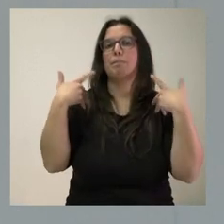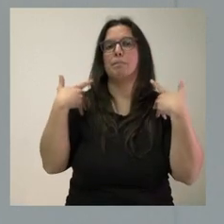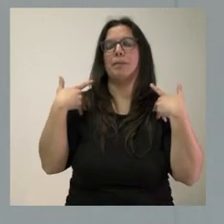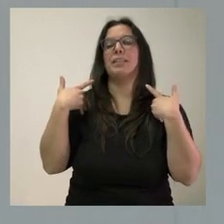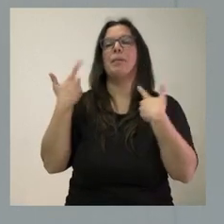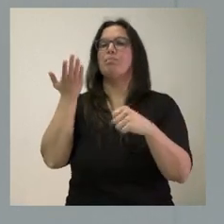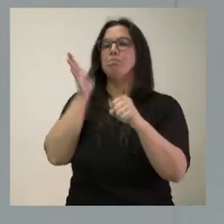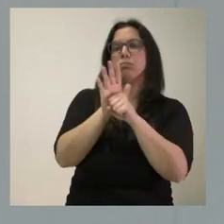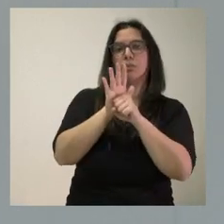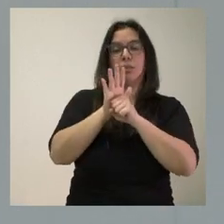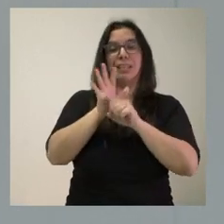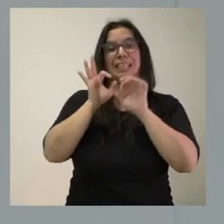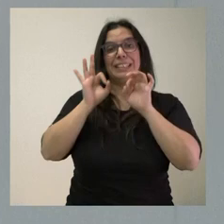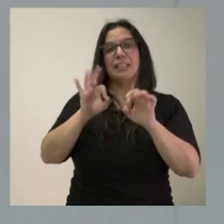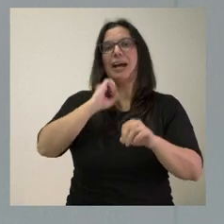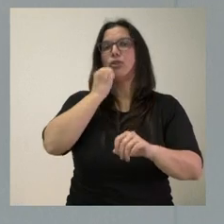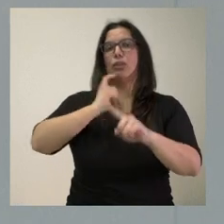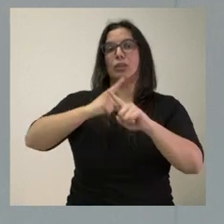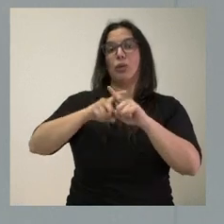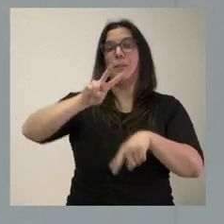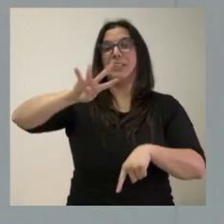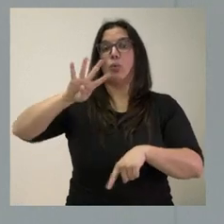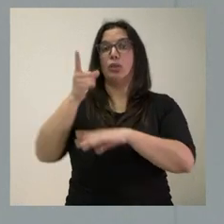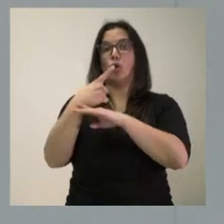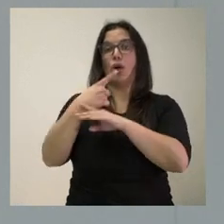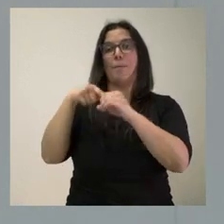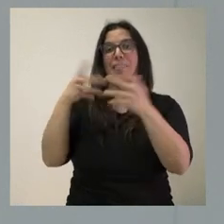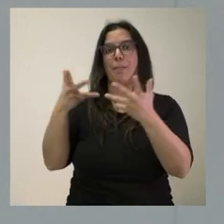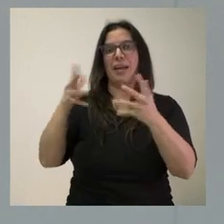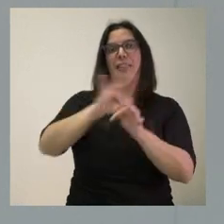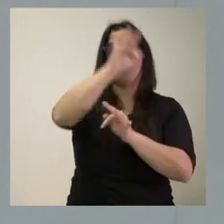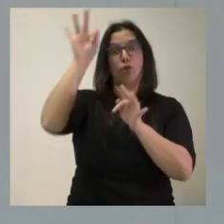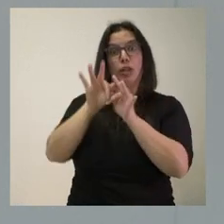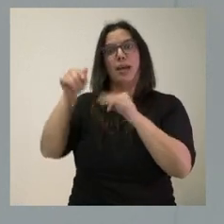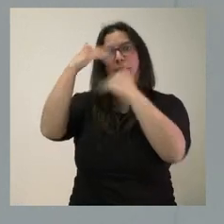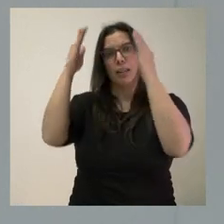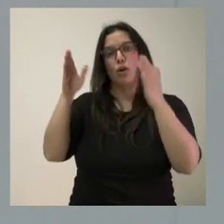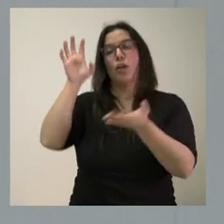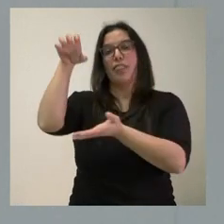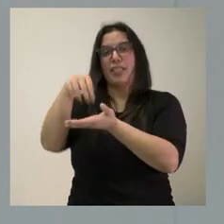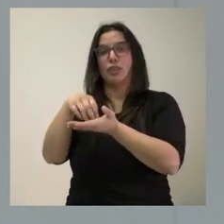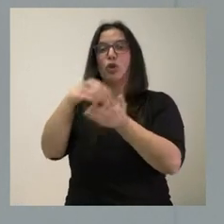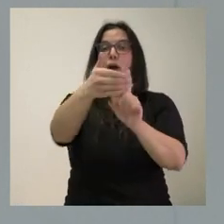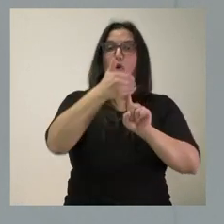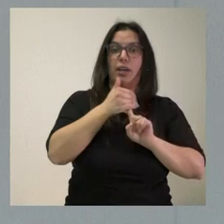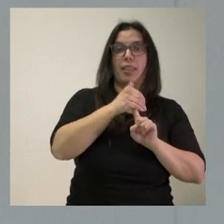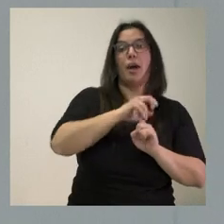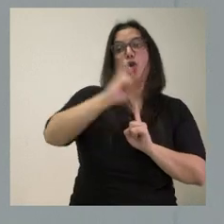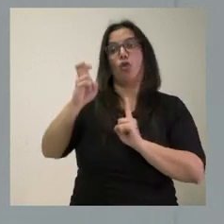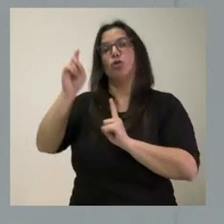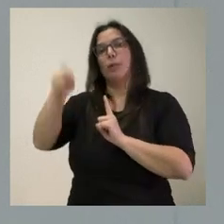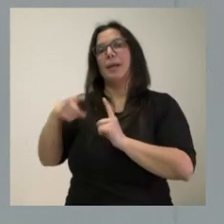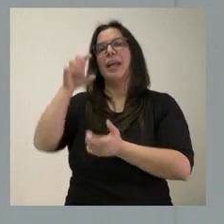sexuales 24 horas con plazas de emergencia. Y, por tanto, es un centro que, más allá de lo que es un centro de acogida, es un centro